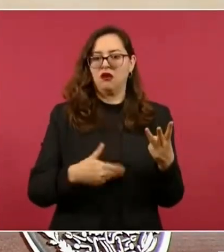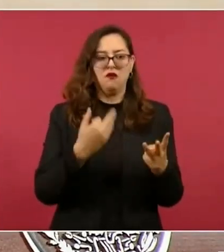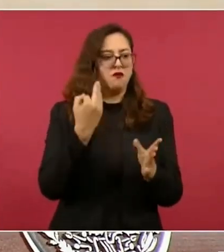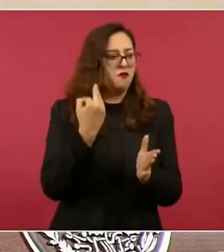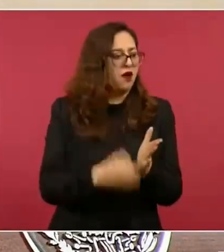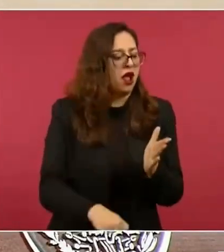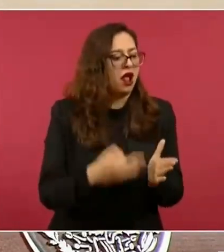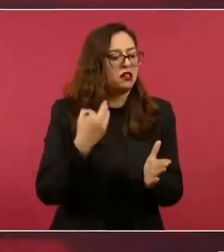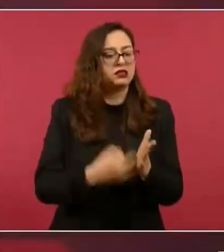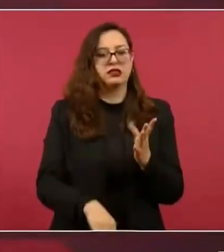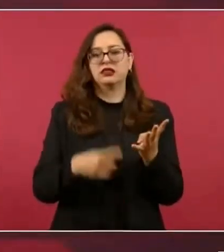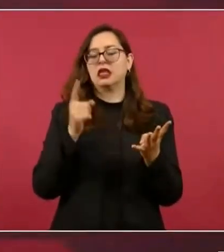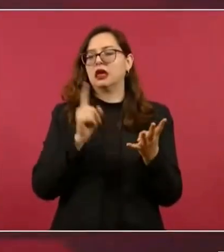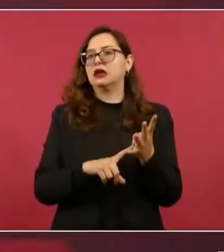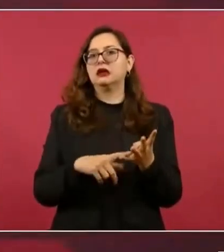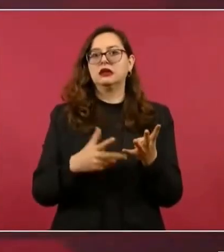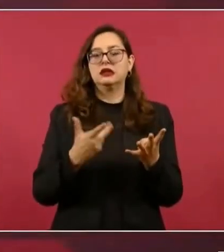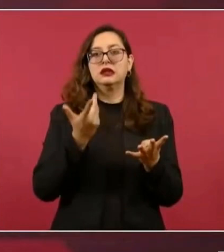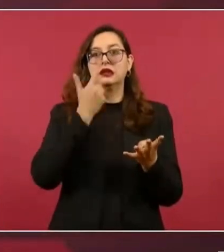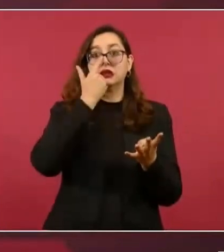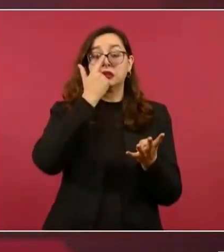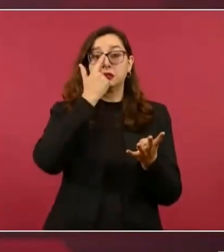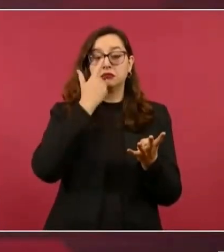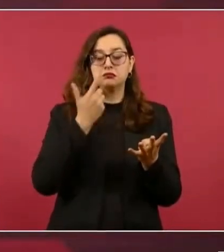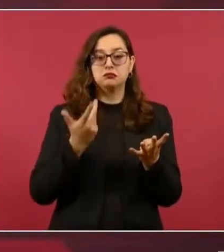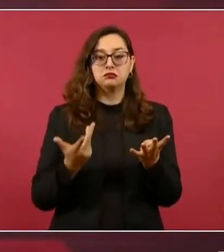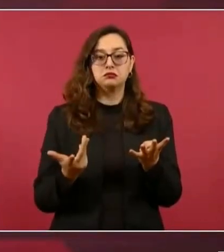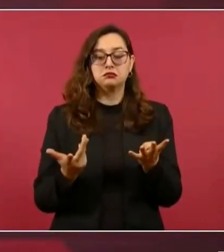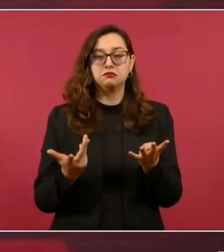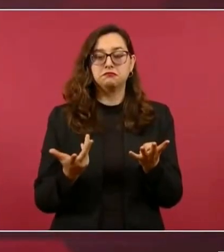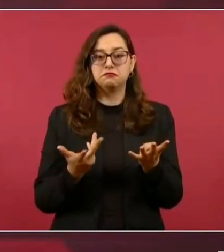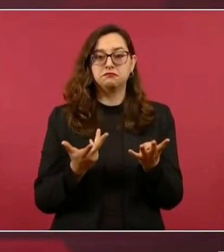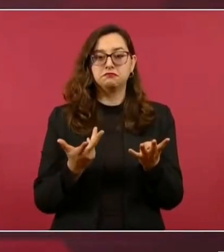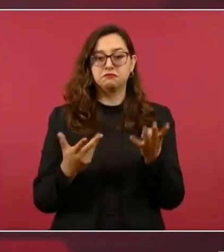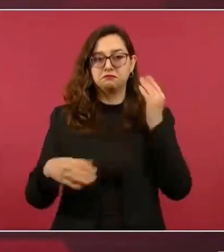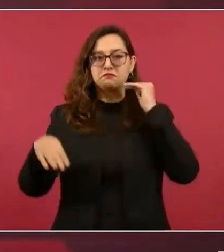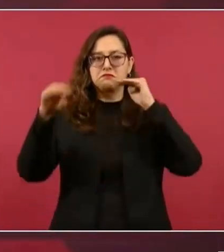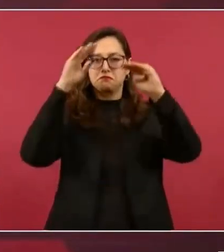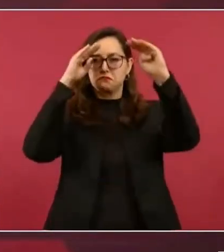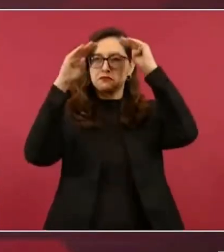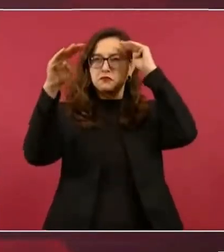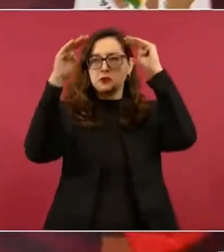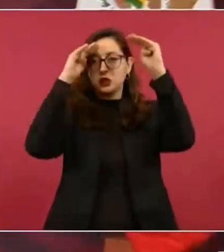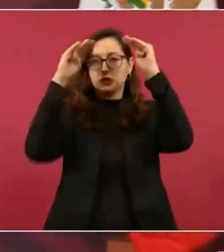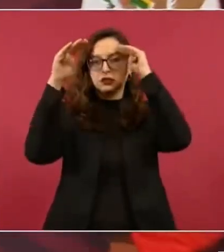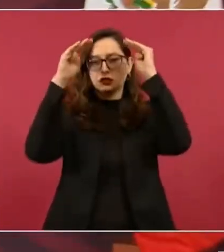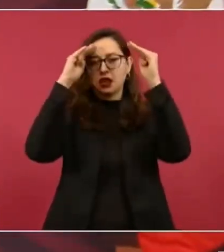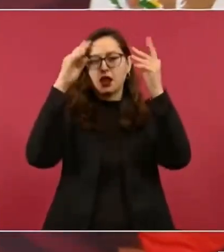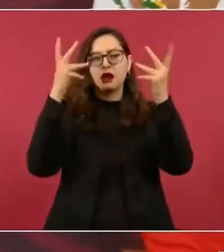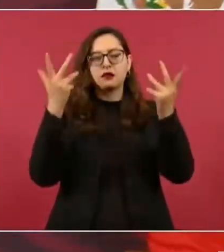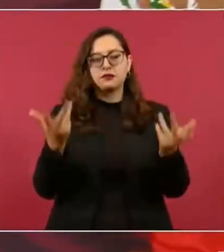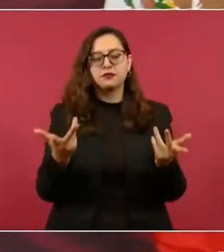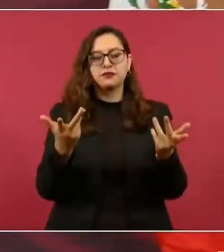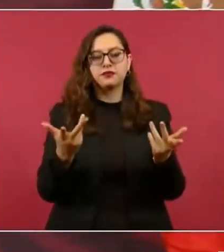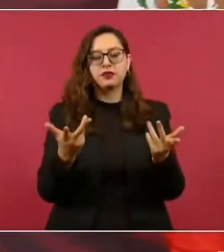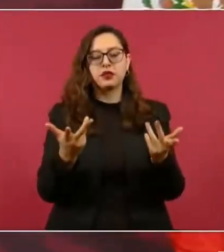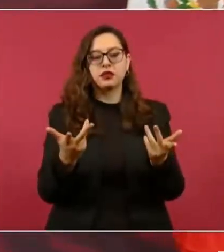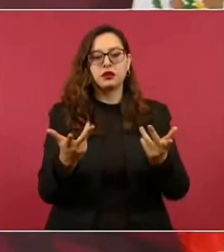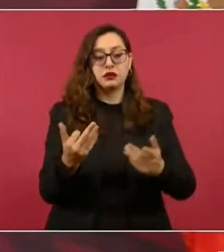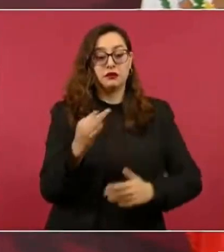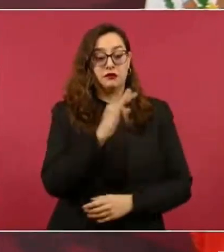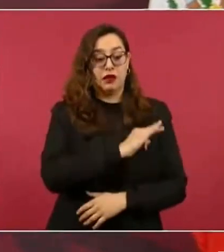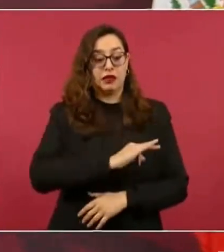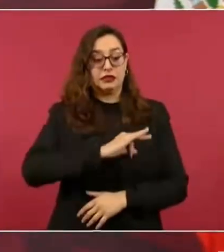pensar que la felicidad se obtiene